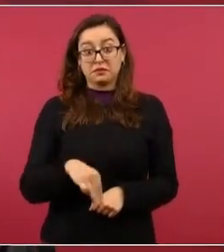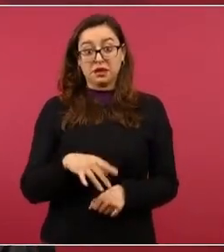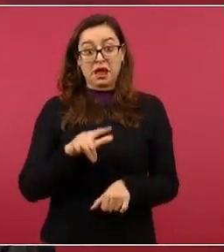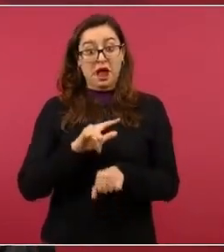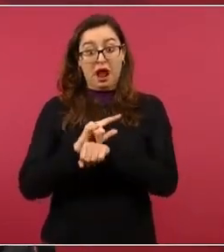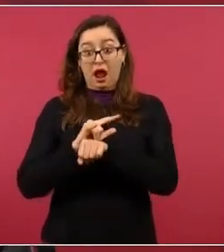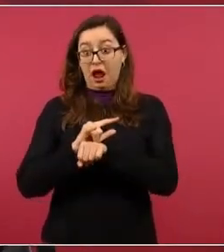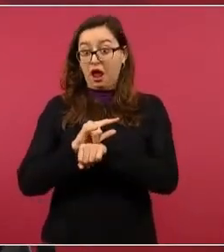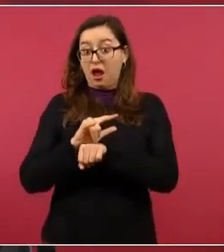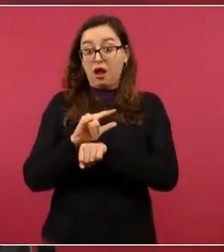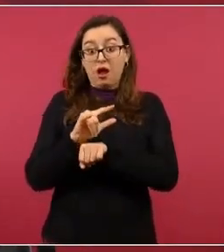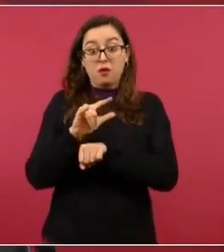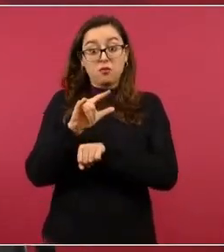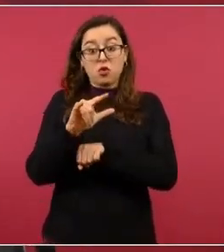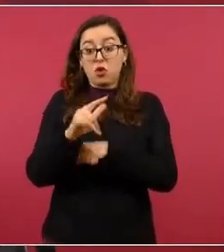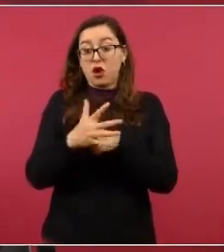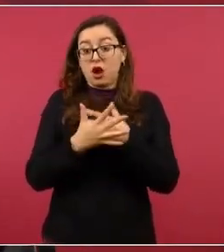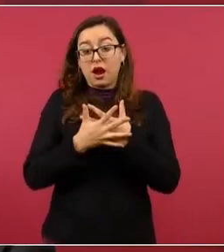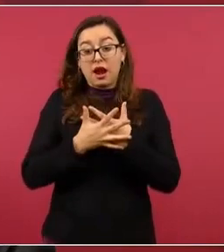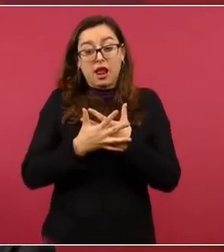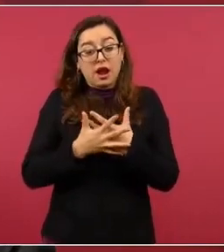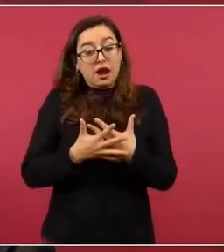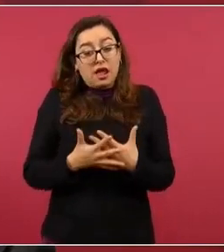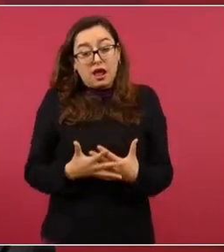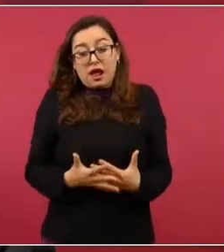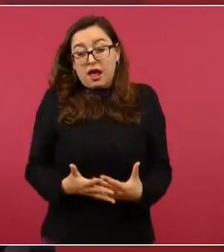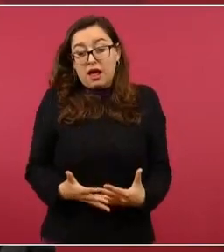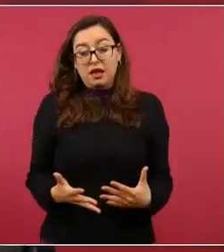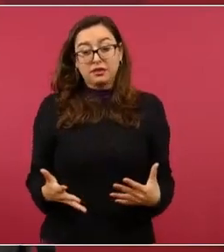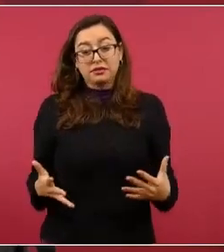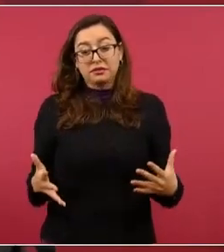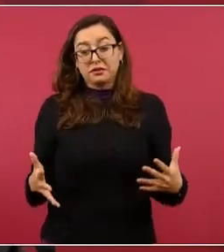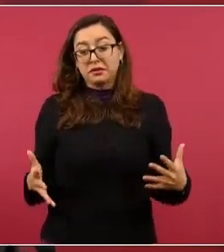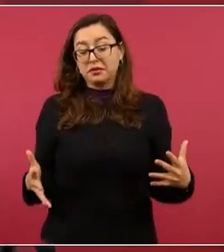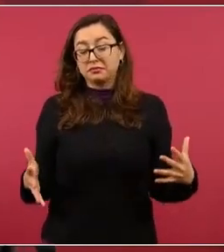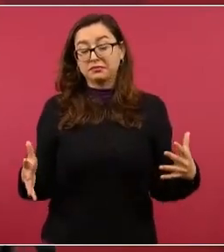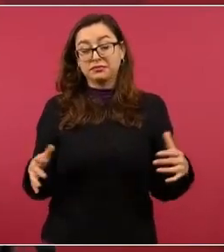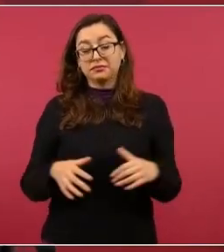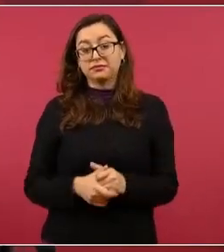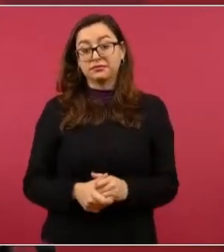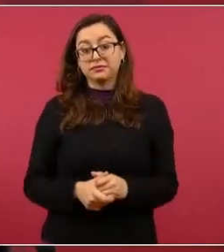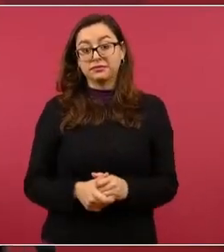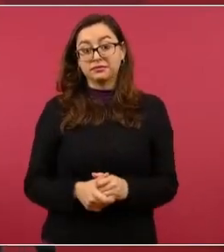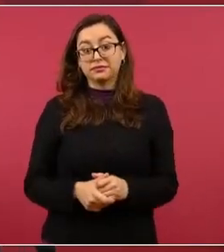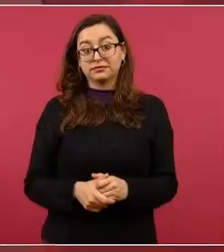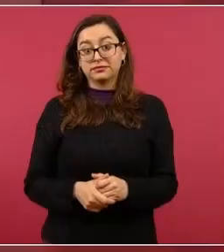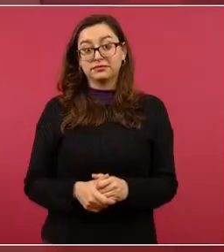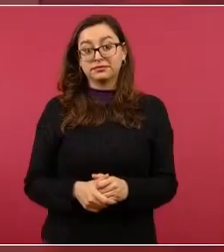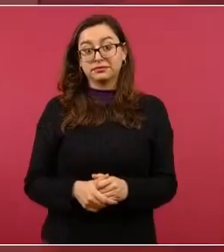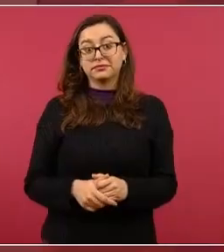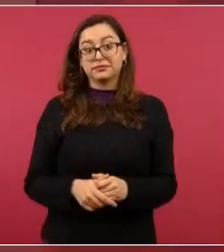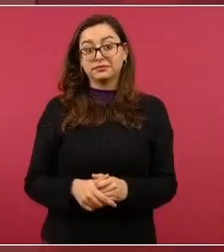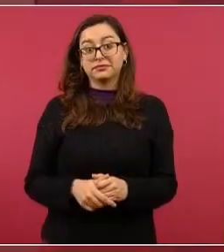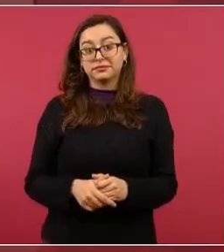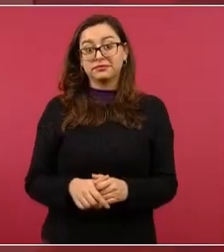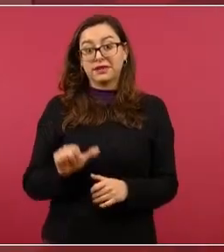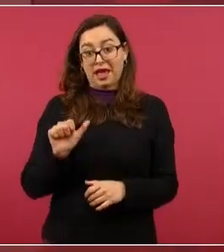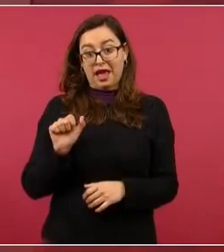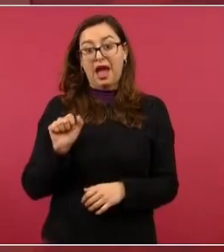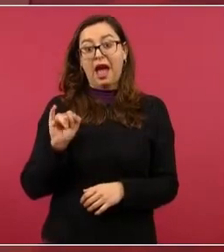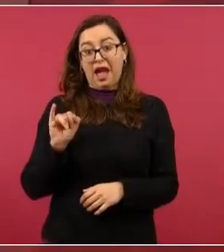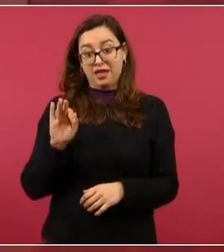pues va a bajar en el aeropuerto Felipe Ángeles, sí,